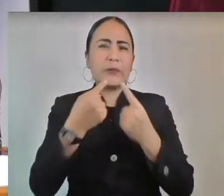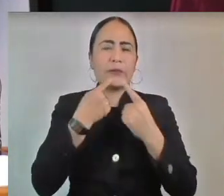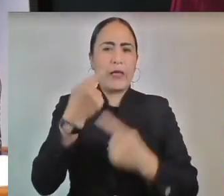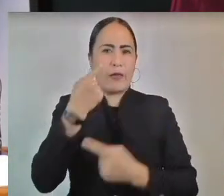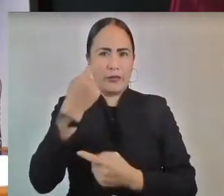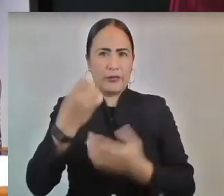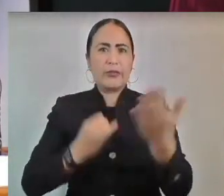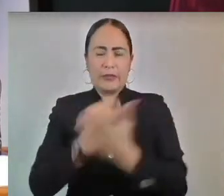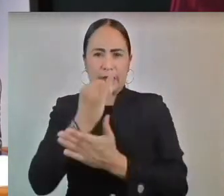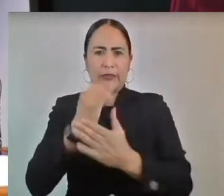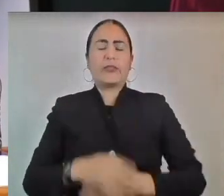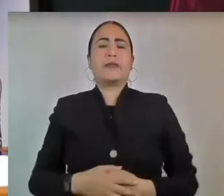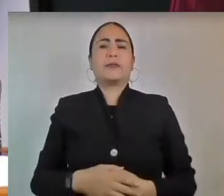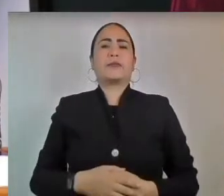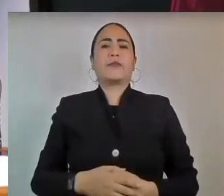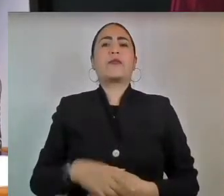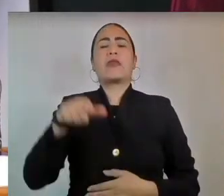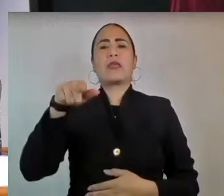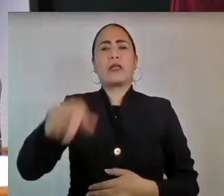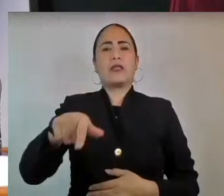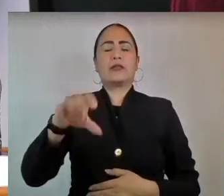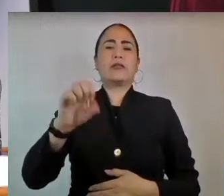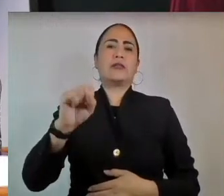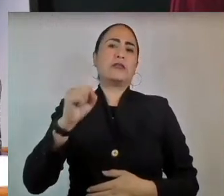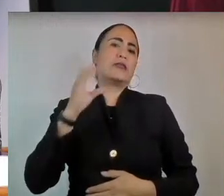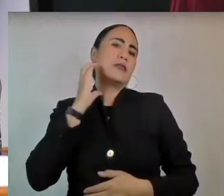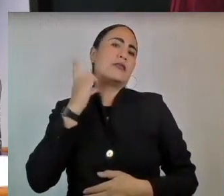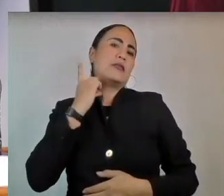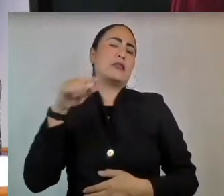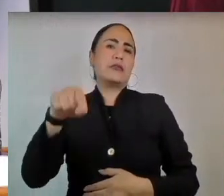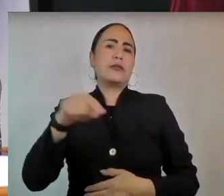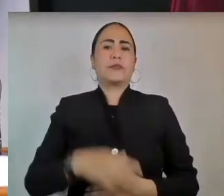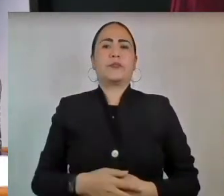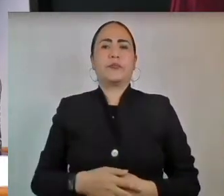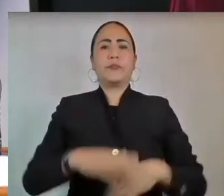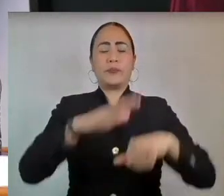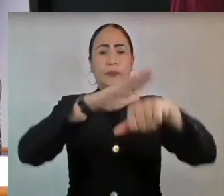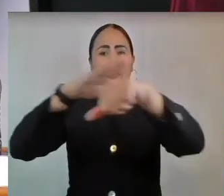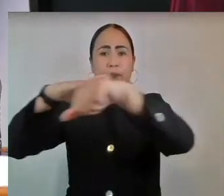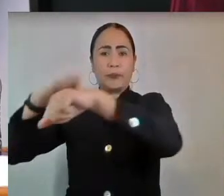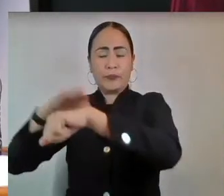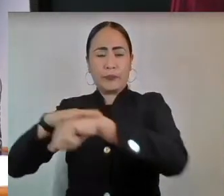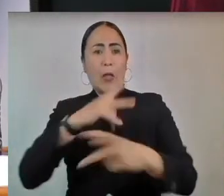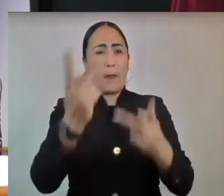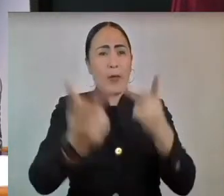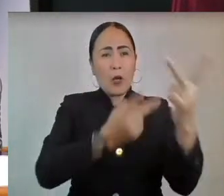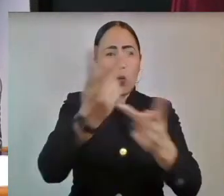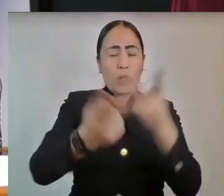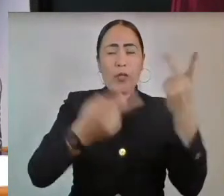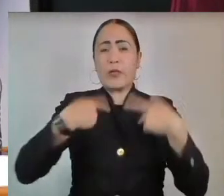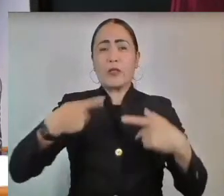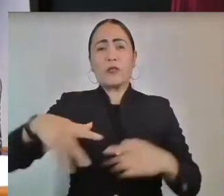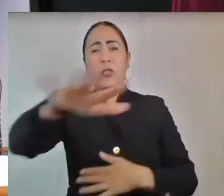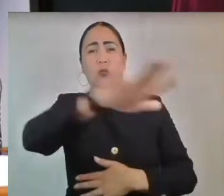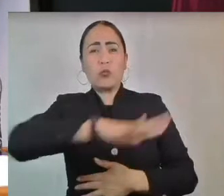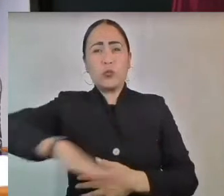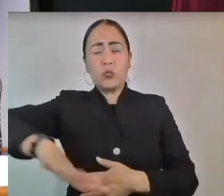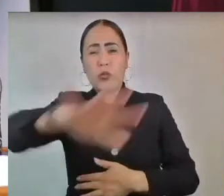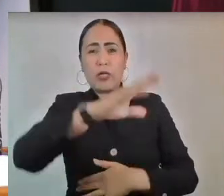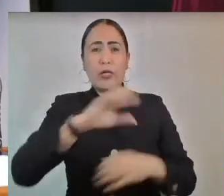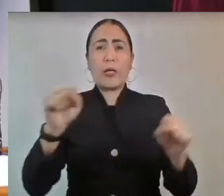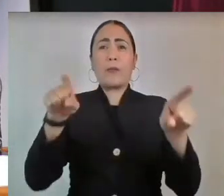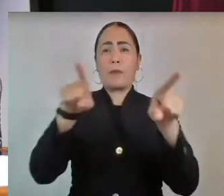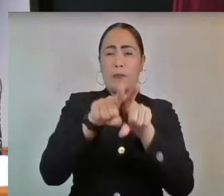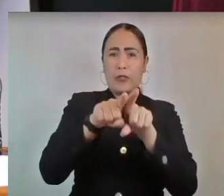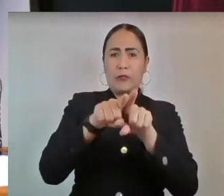sexagésima legislatura convoca a una consulta pública con la sociedad civil, organismos públicos y